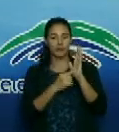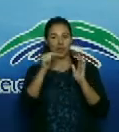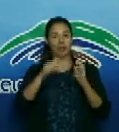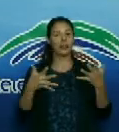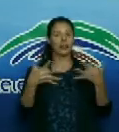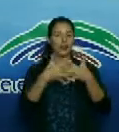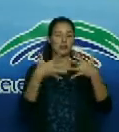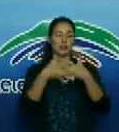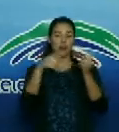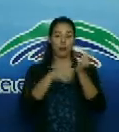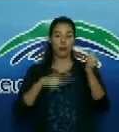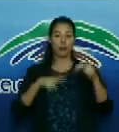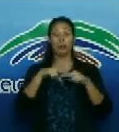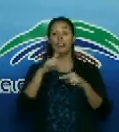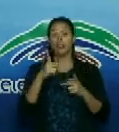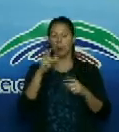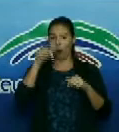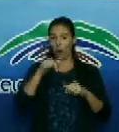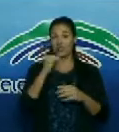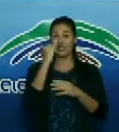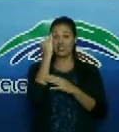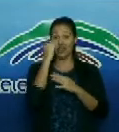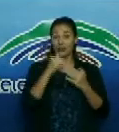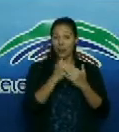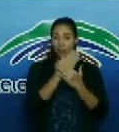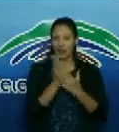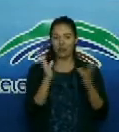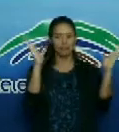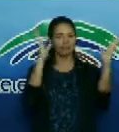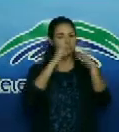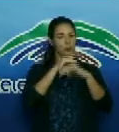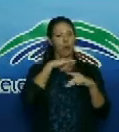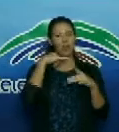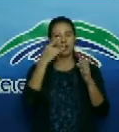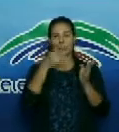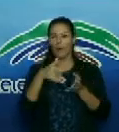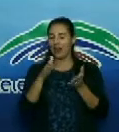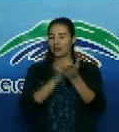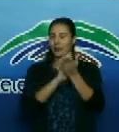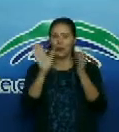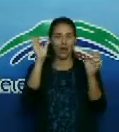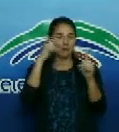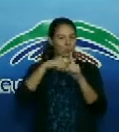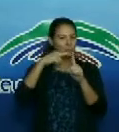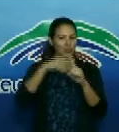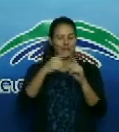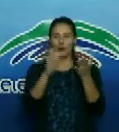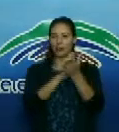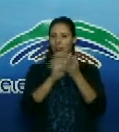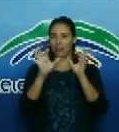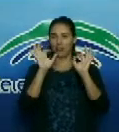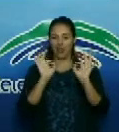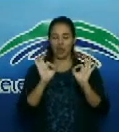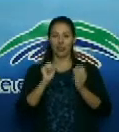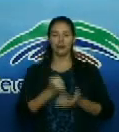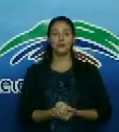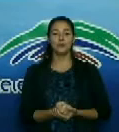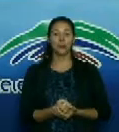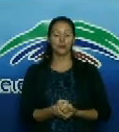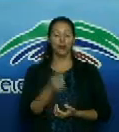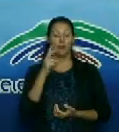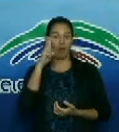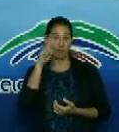que por sexto día consecutivo no reportó casos positivos a la COVID-19. Vamos a ver esta